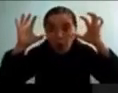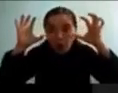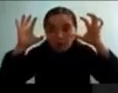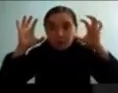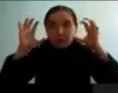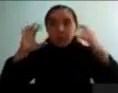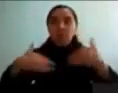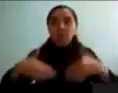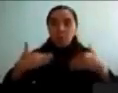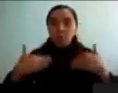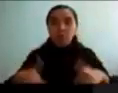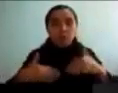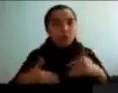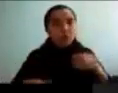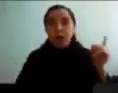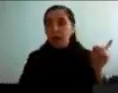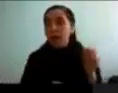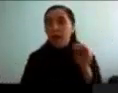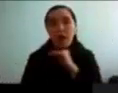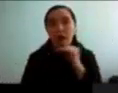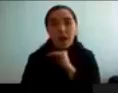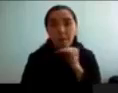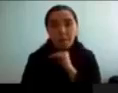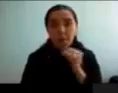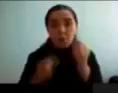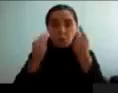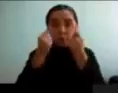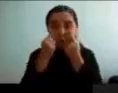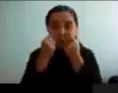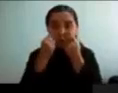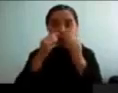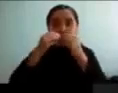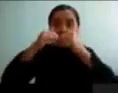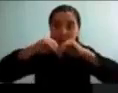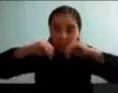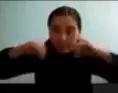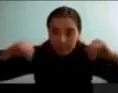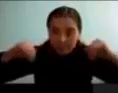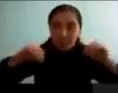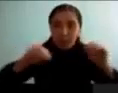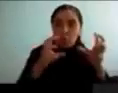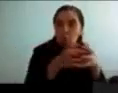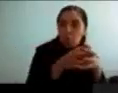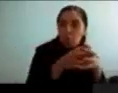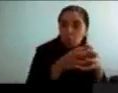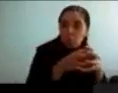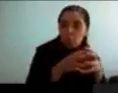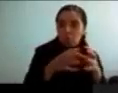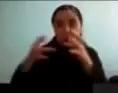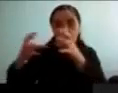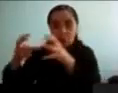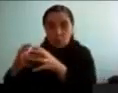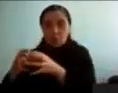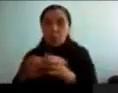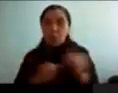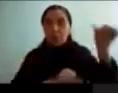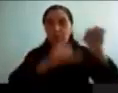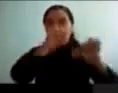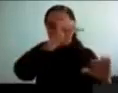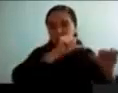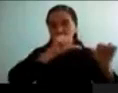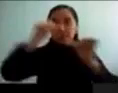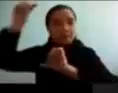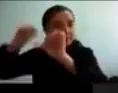y esta modulación permite separar al grupo control del grupo de niños con déficit. Y lo interesante es este grupo de niños con déficit hizo la tarea dos veces,